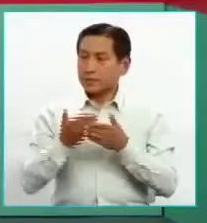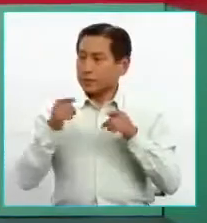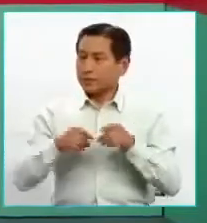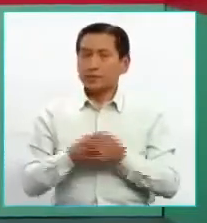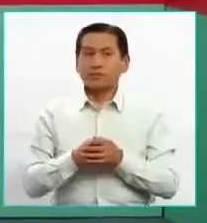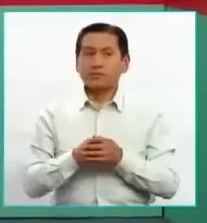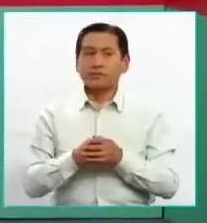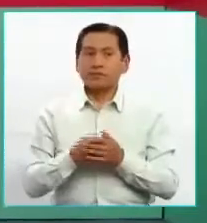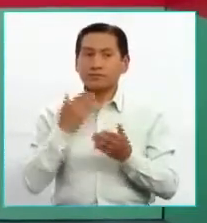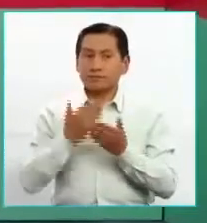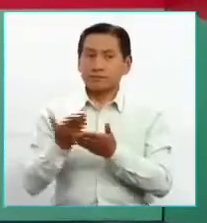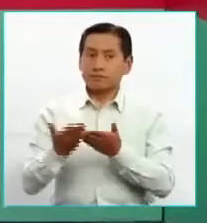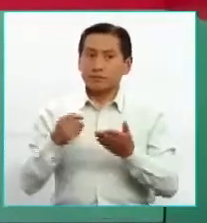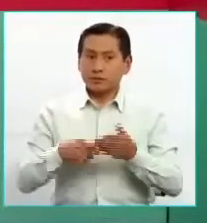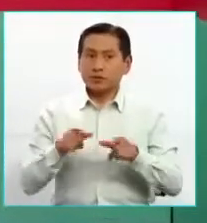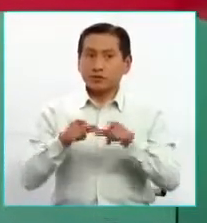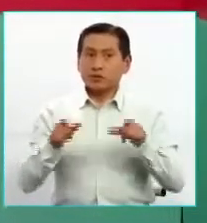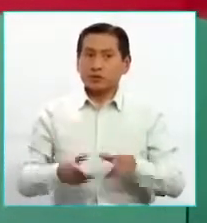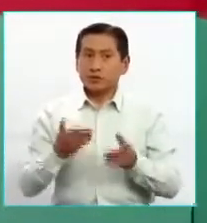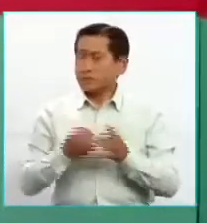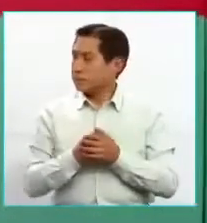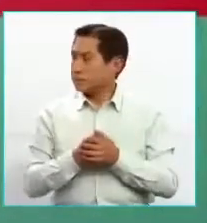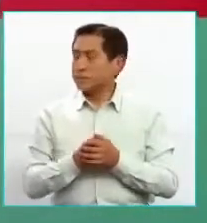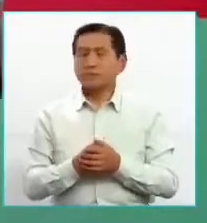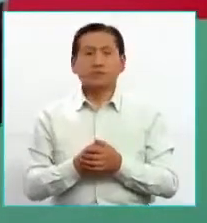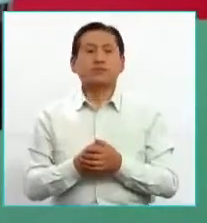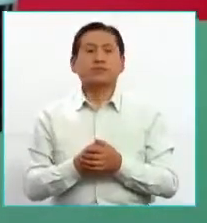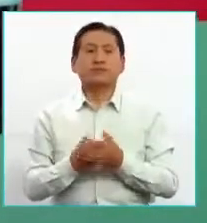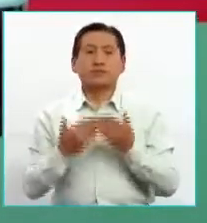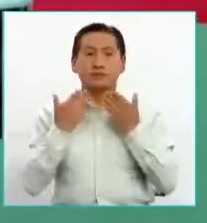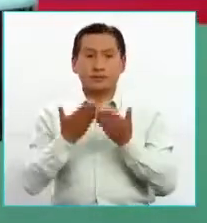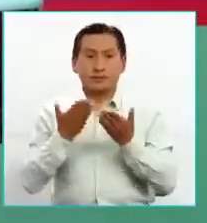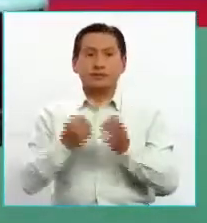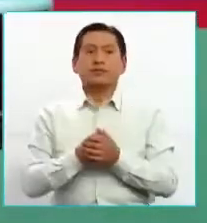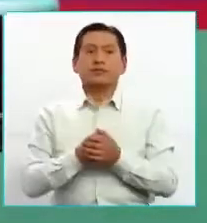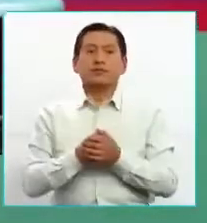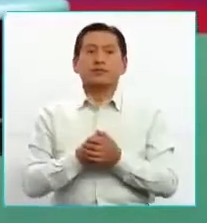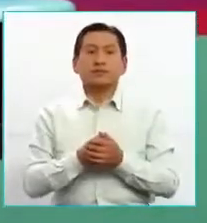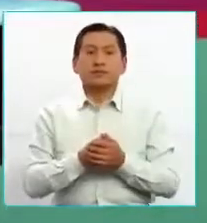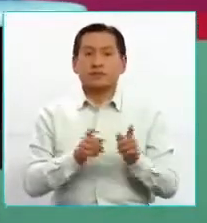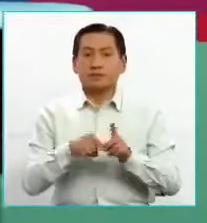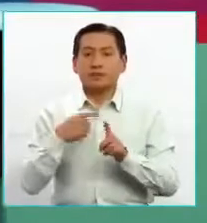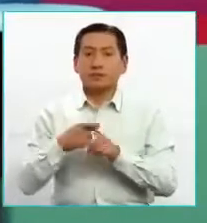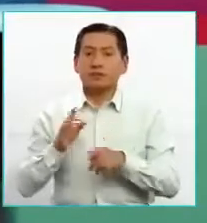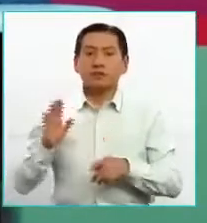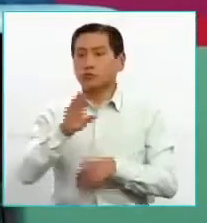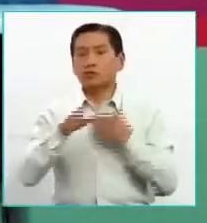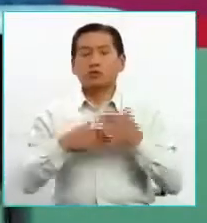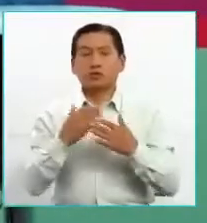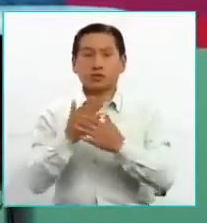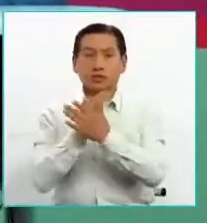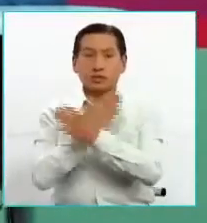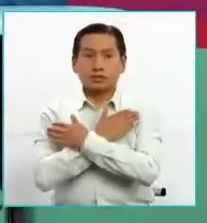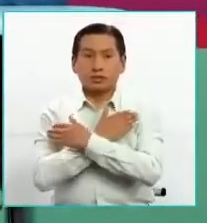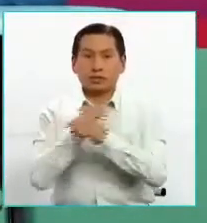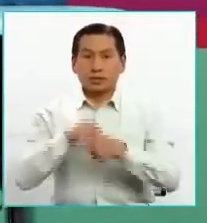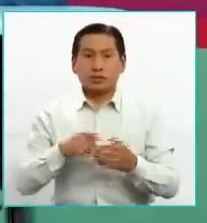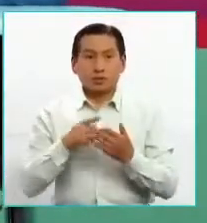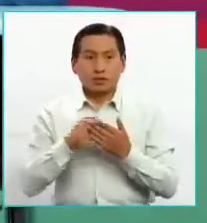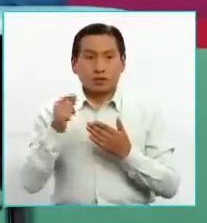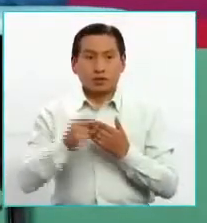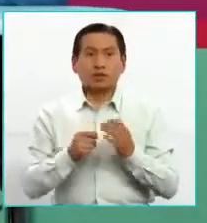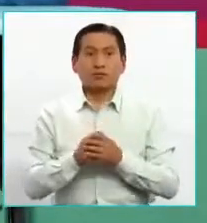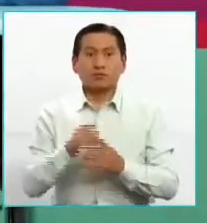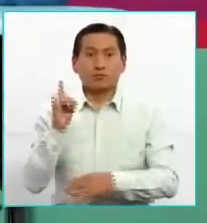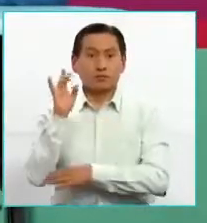acá. Sabina, bienvenida, ministra, gracias por estar acá. Le agradezco. Gracias, Sarai. También saludar a los televidentes de tu programa a